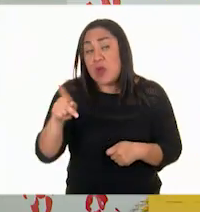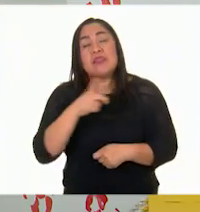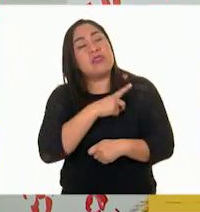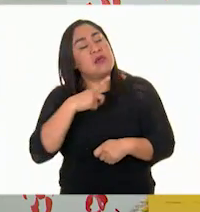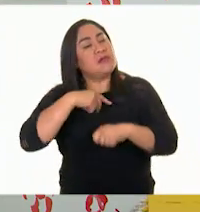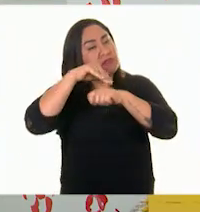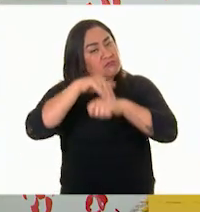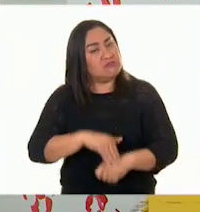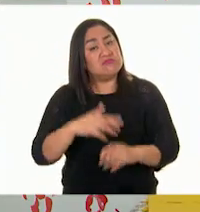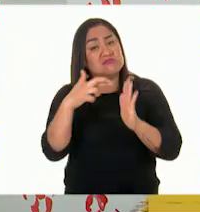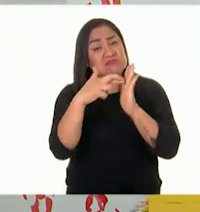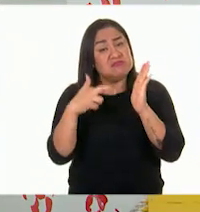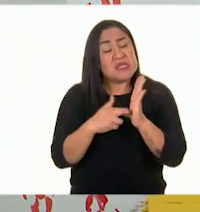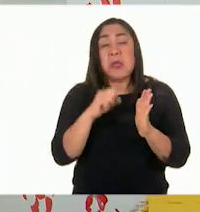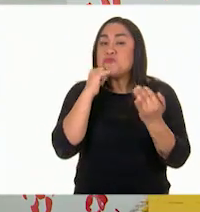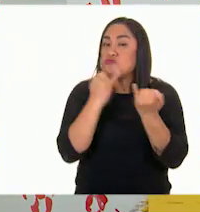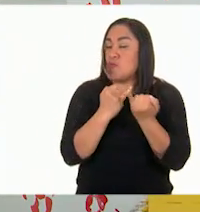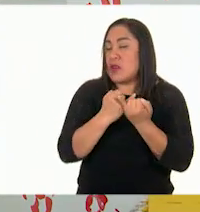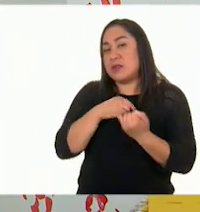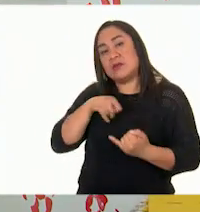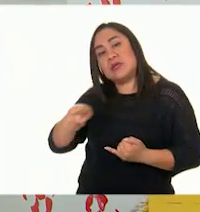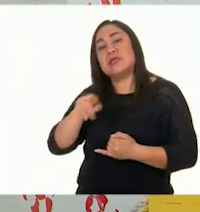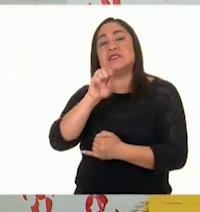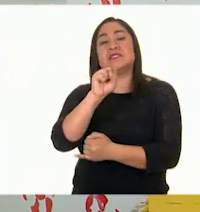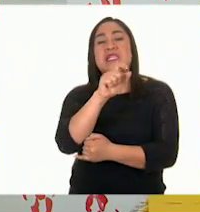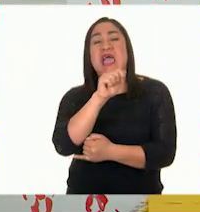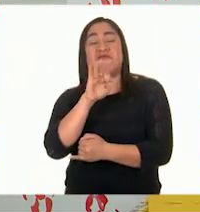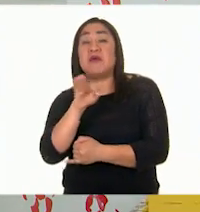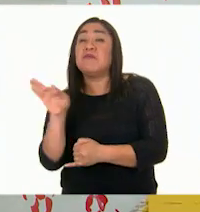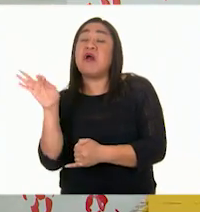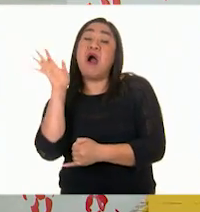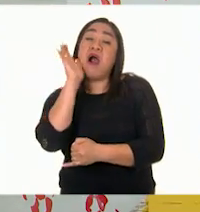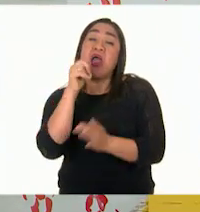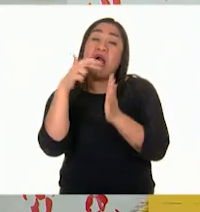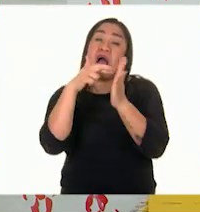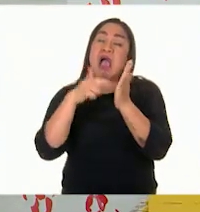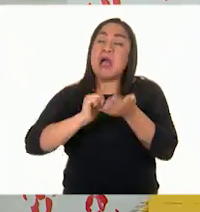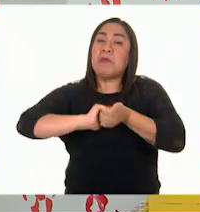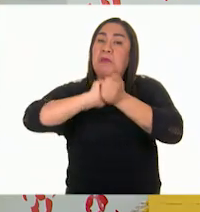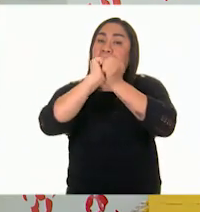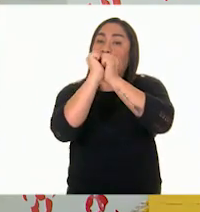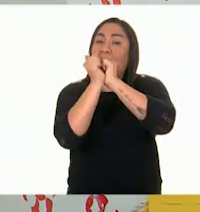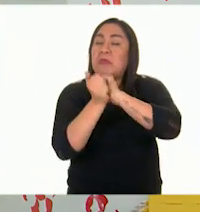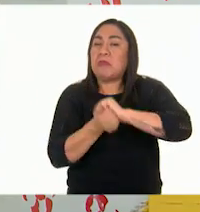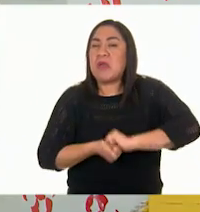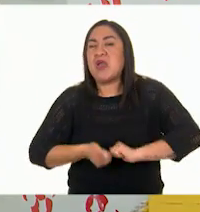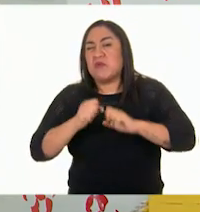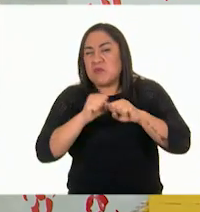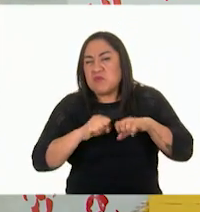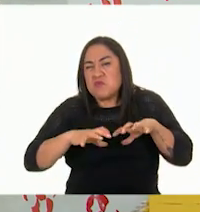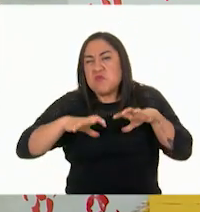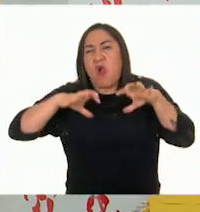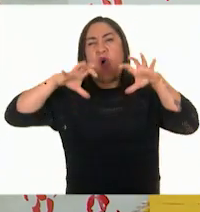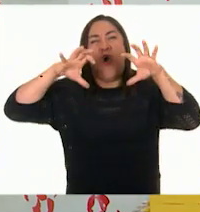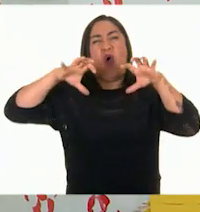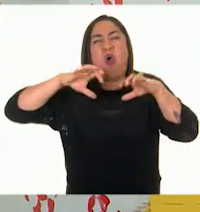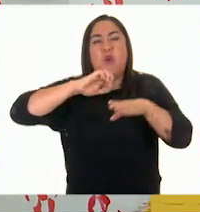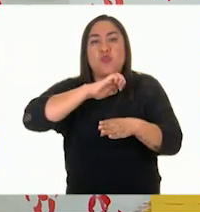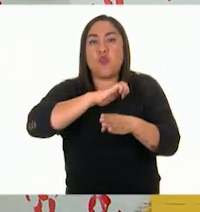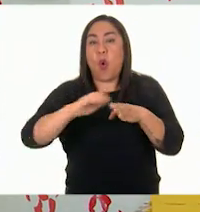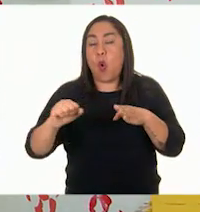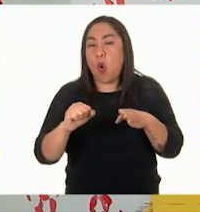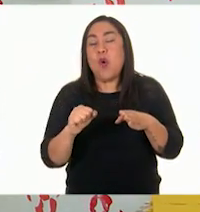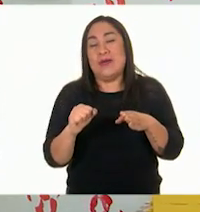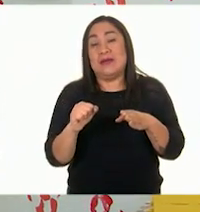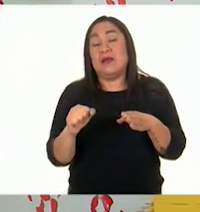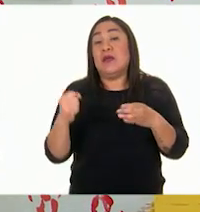reglas, hasta nuestro amigo Staff, que al no seguir las reglas se convirtió en un monstruo y se puso hasta morado e